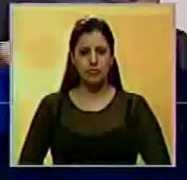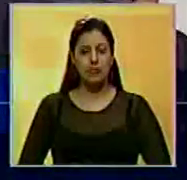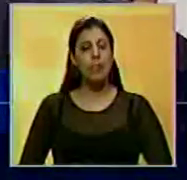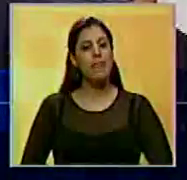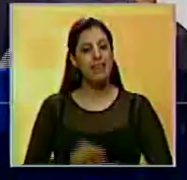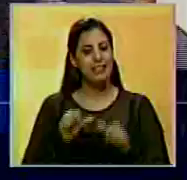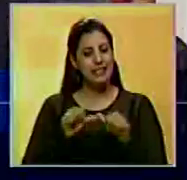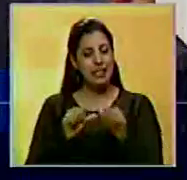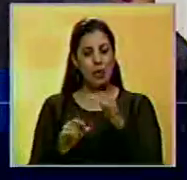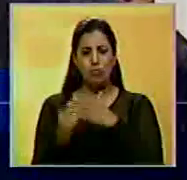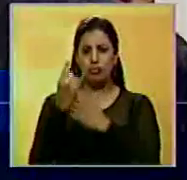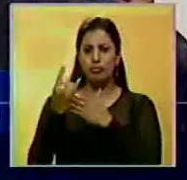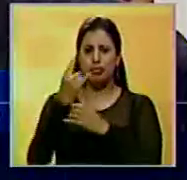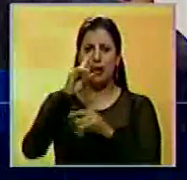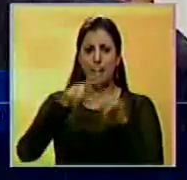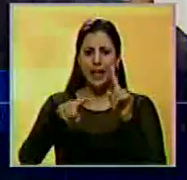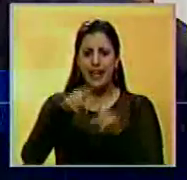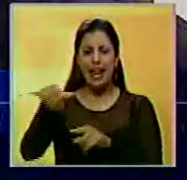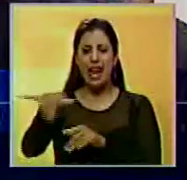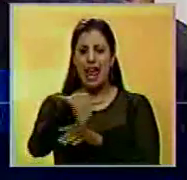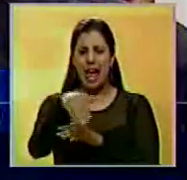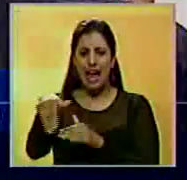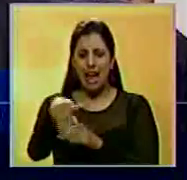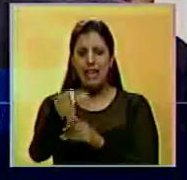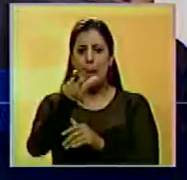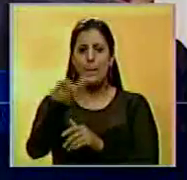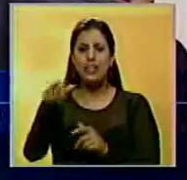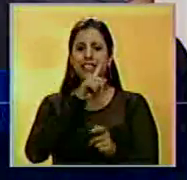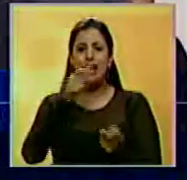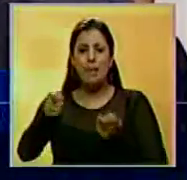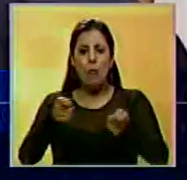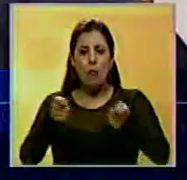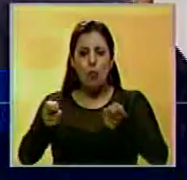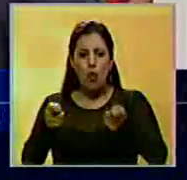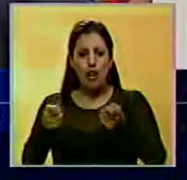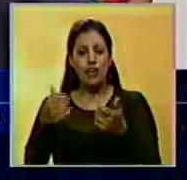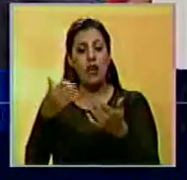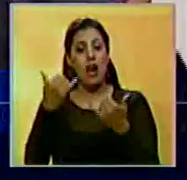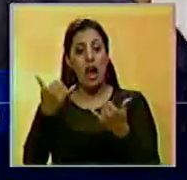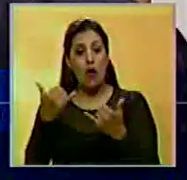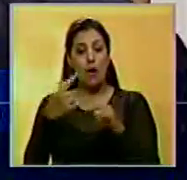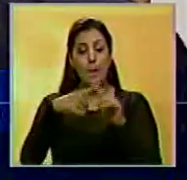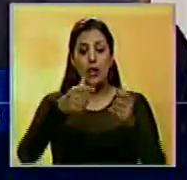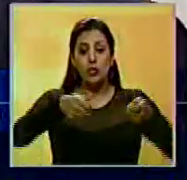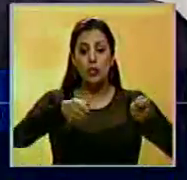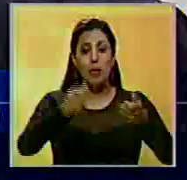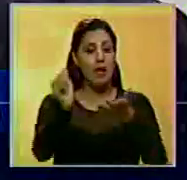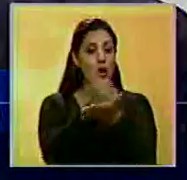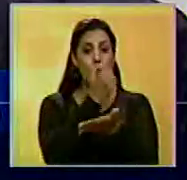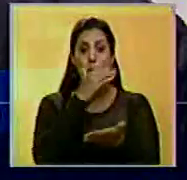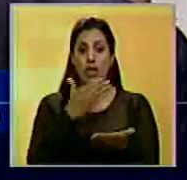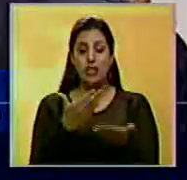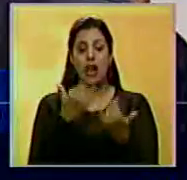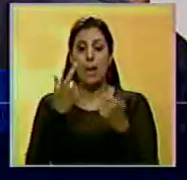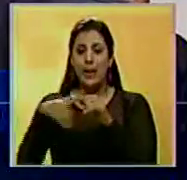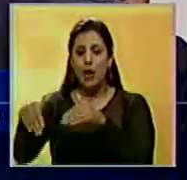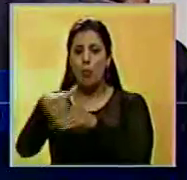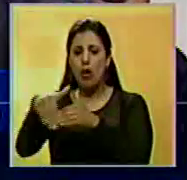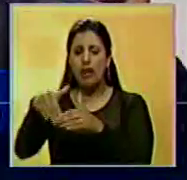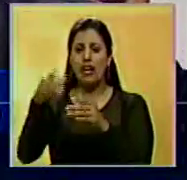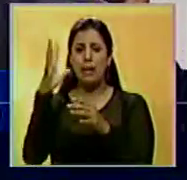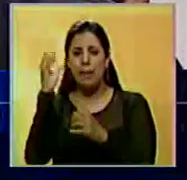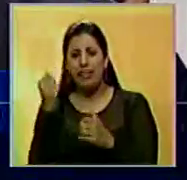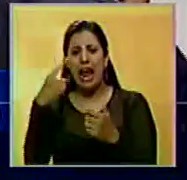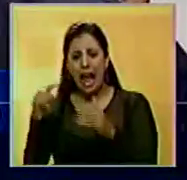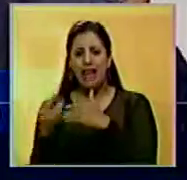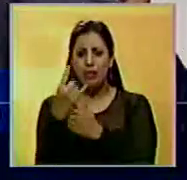Siguen apareciendo productos todavía en la calle, en manos de los llamados bachakeros, pero los anaqueles en el supermercado no los hay. Sin embargo, las políticas